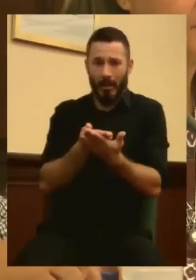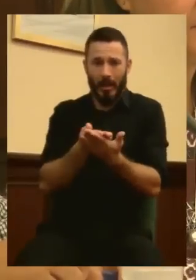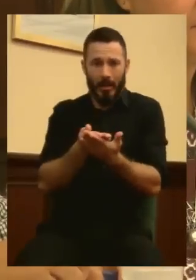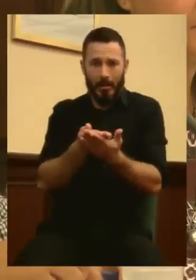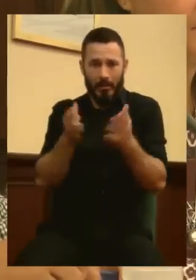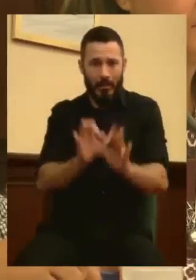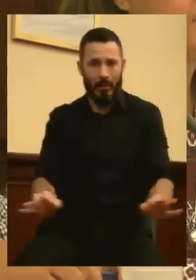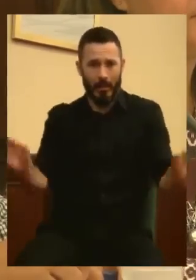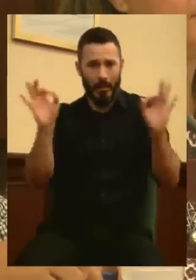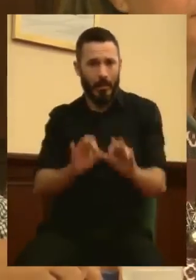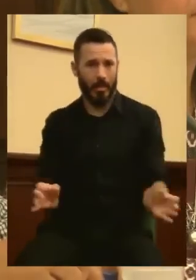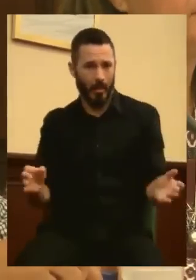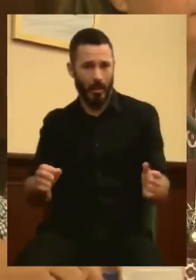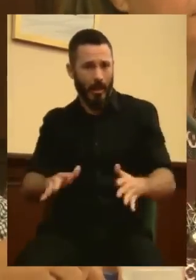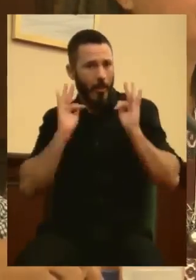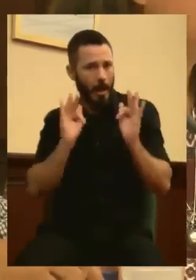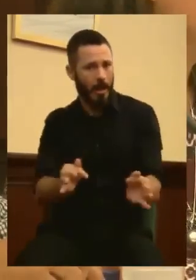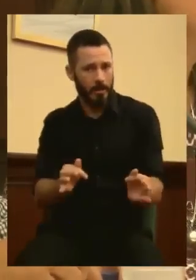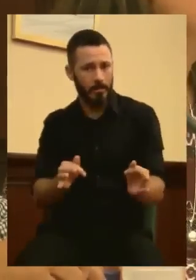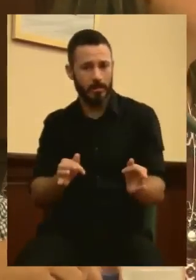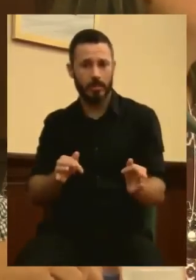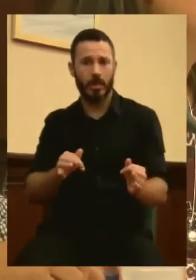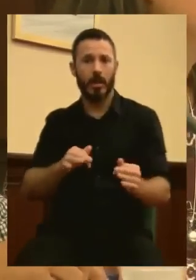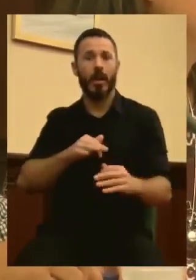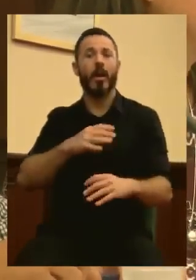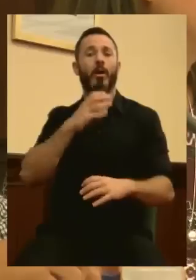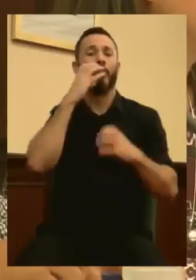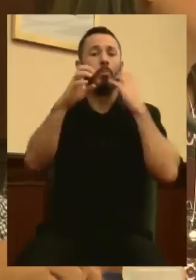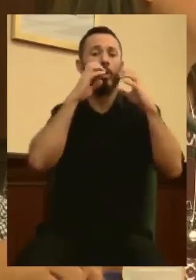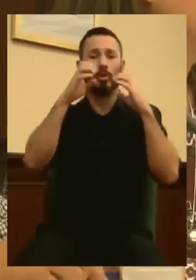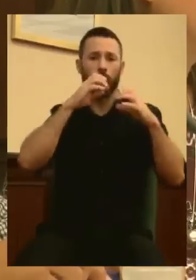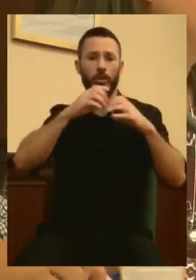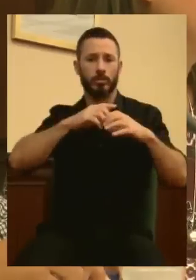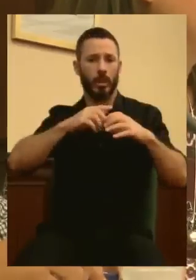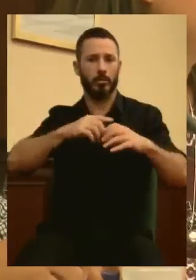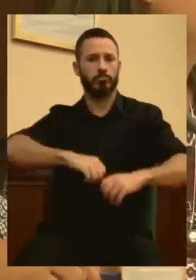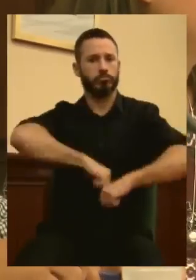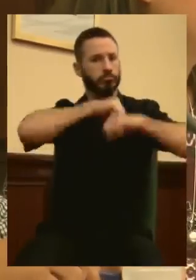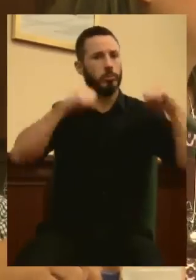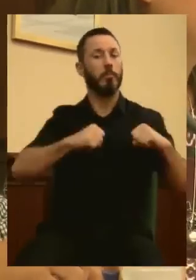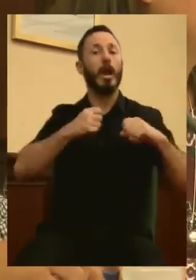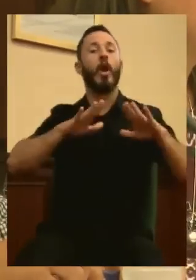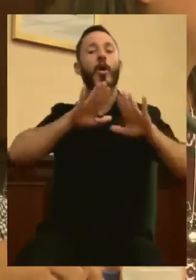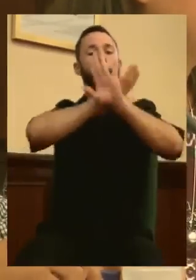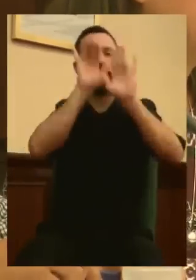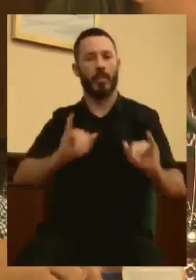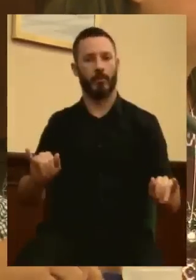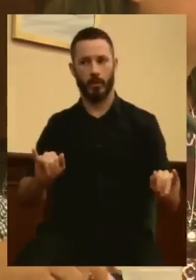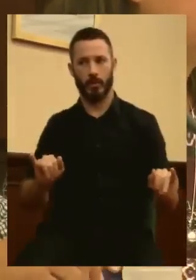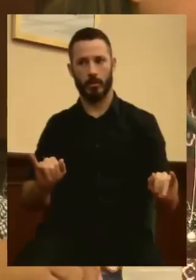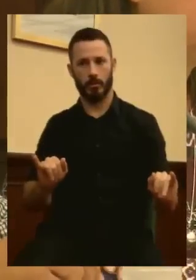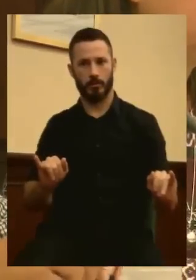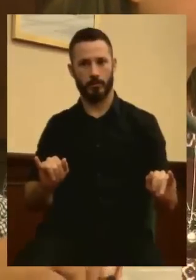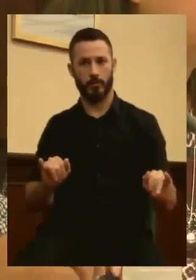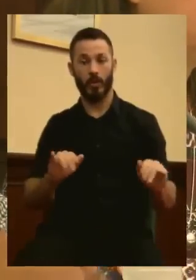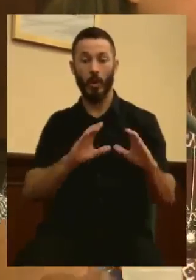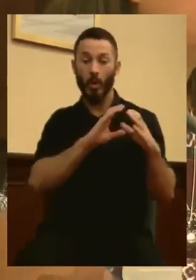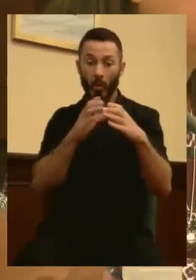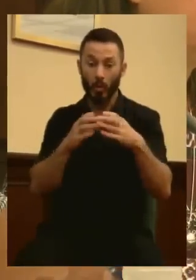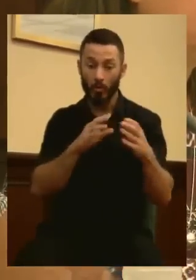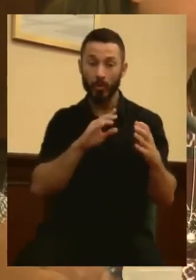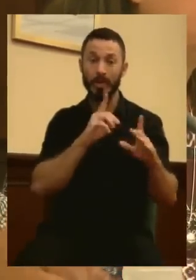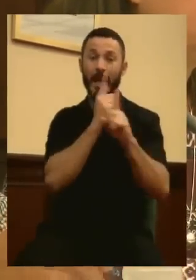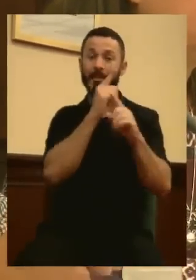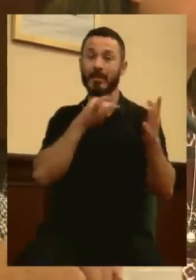Jamás. Las protestas siempre fueron firmes, pero escrupulosamente pacíficas. ¿Son grupos antisistema las